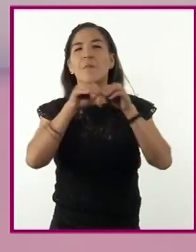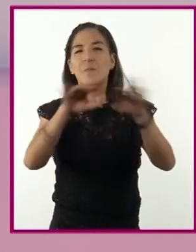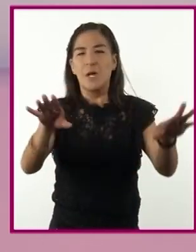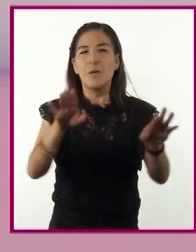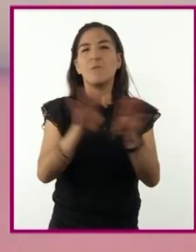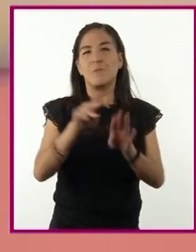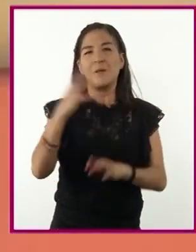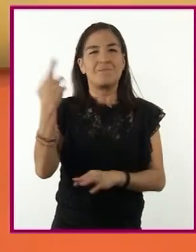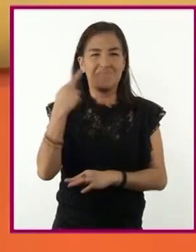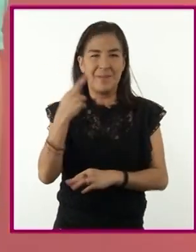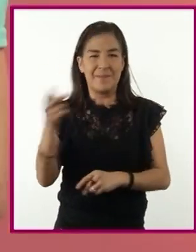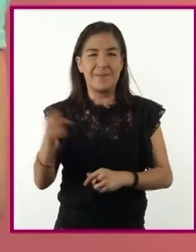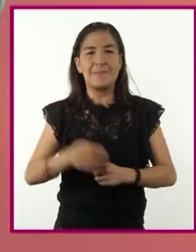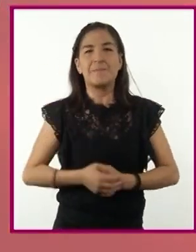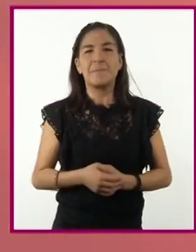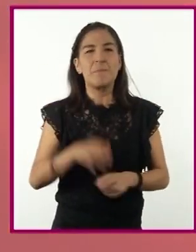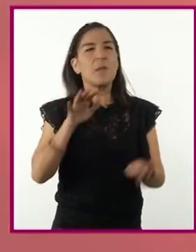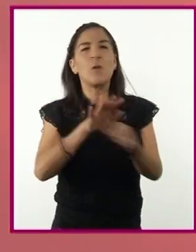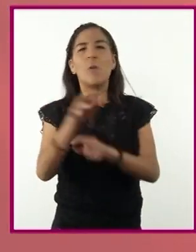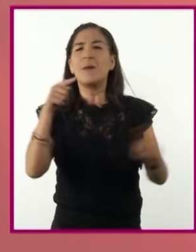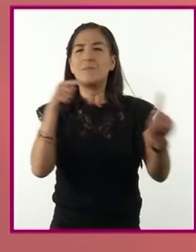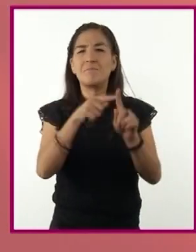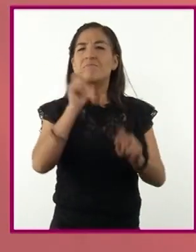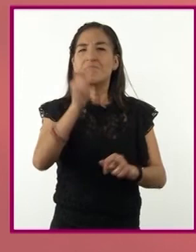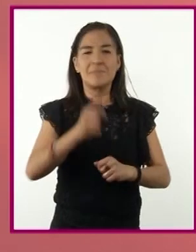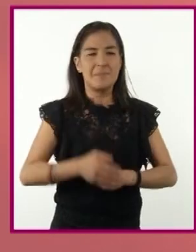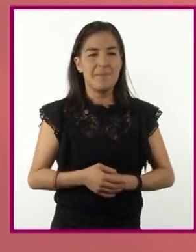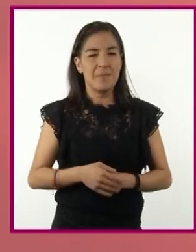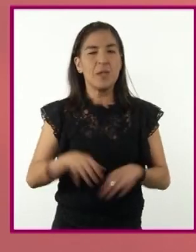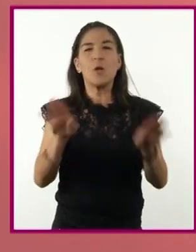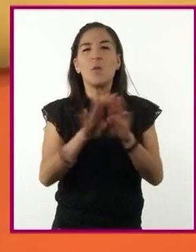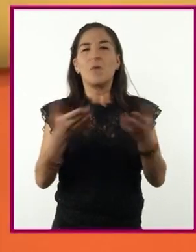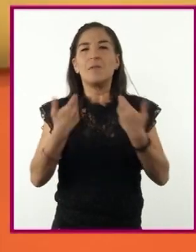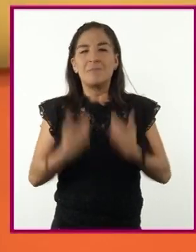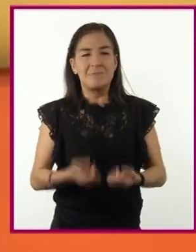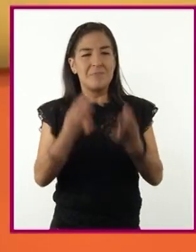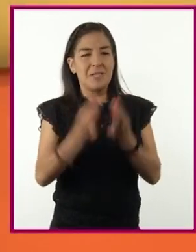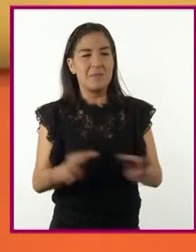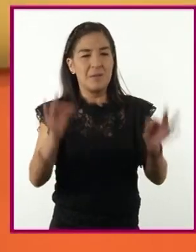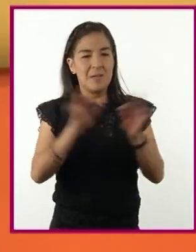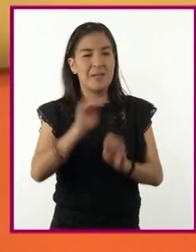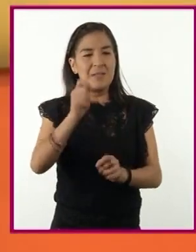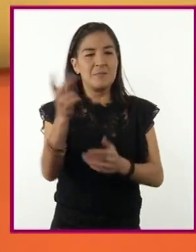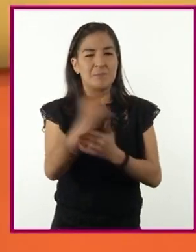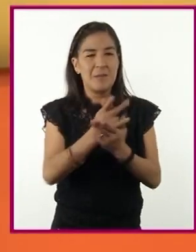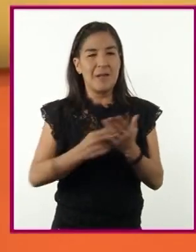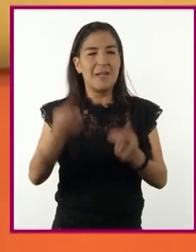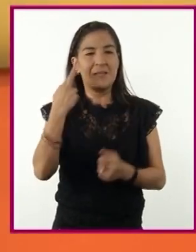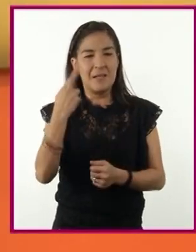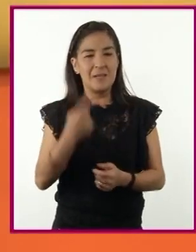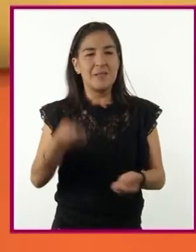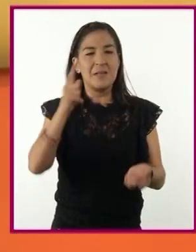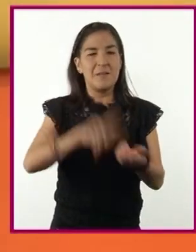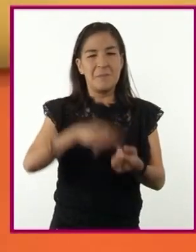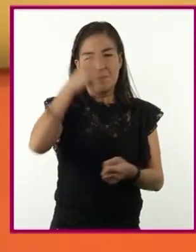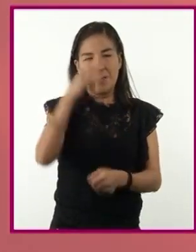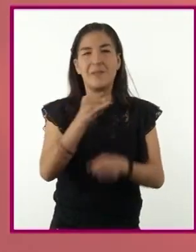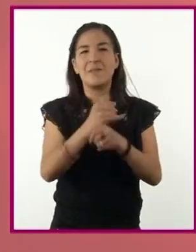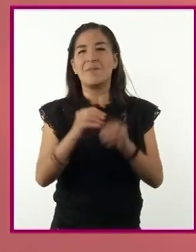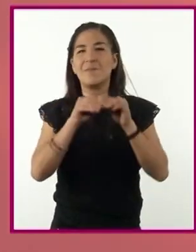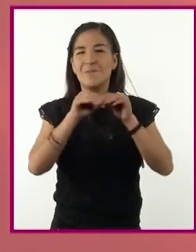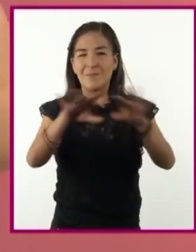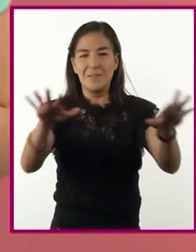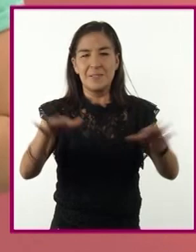programa de radio, cuyo propósito consiste en comprender la importancia de los programas de radio como medio de difusión.